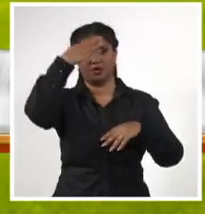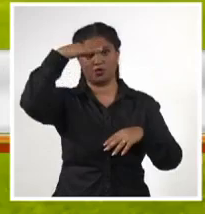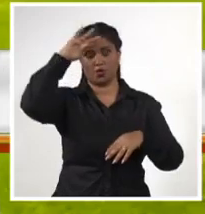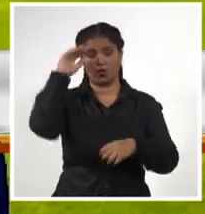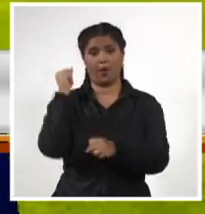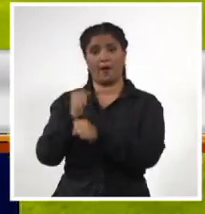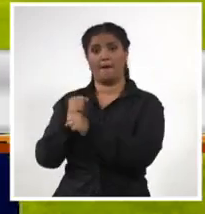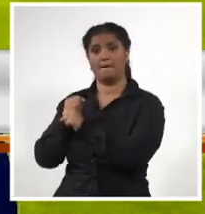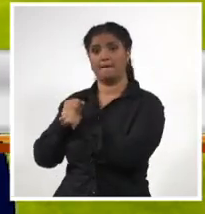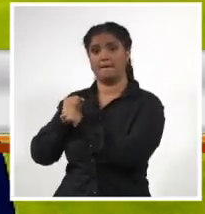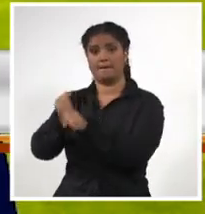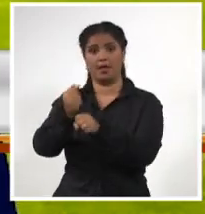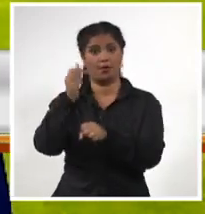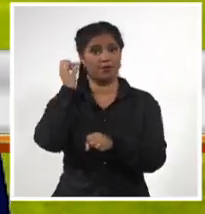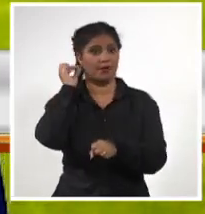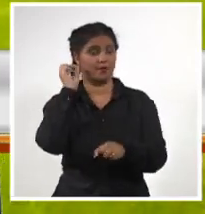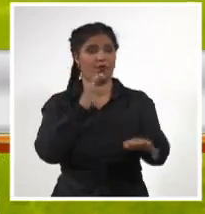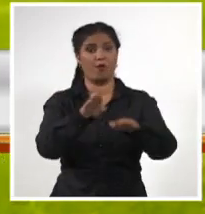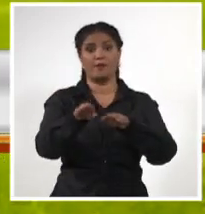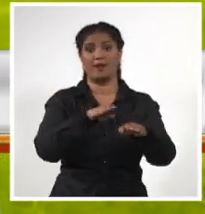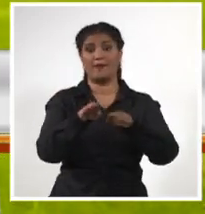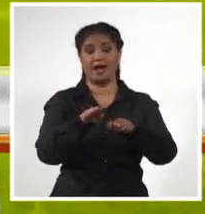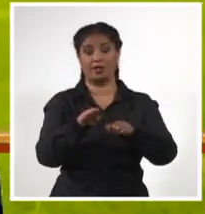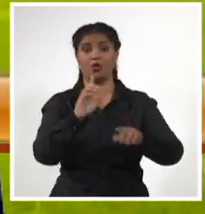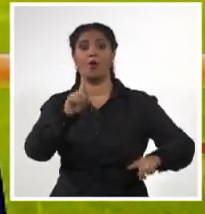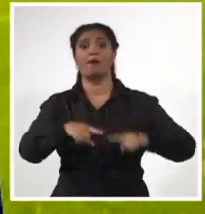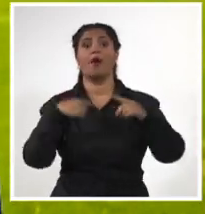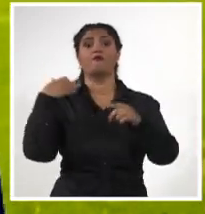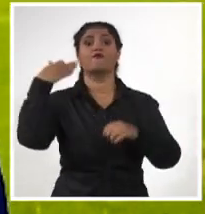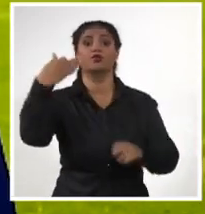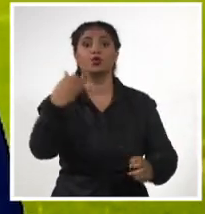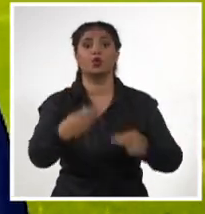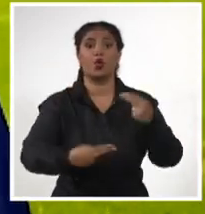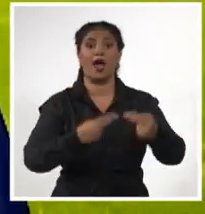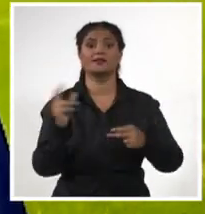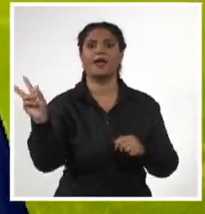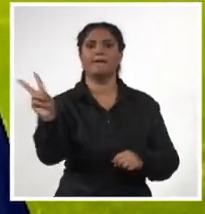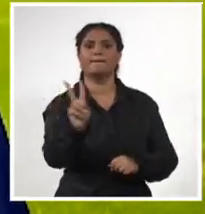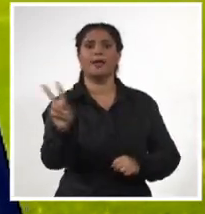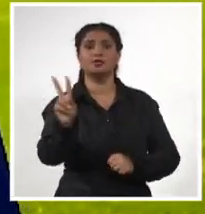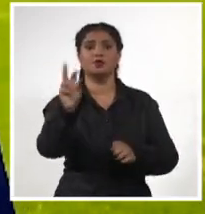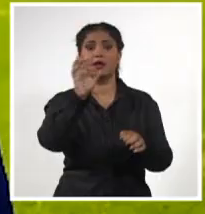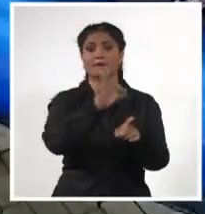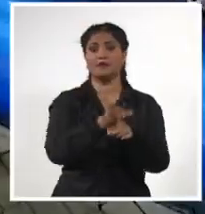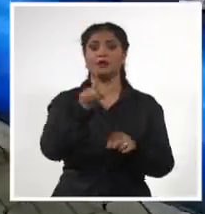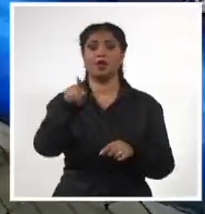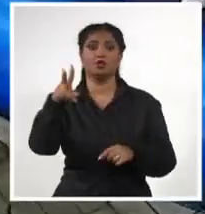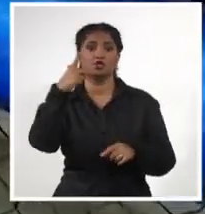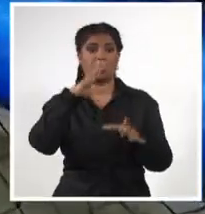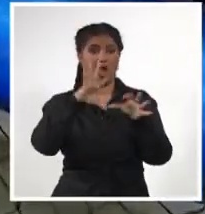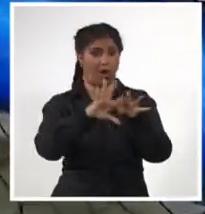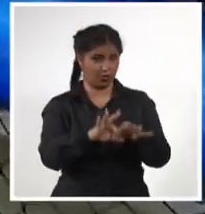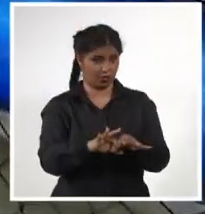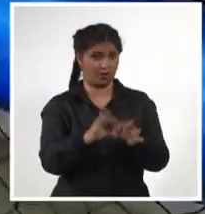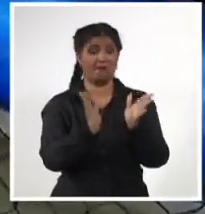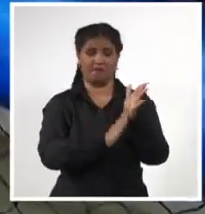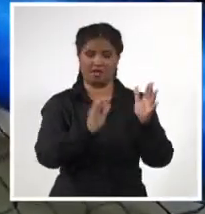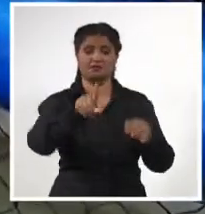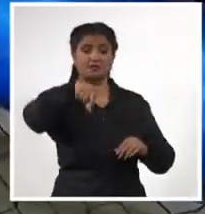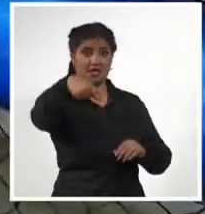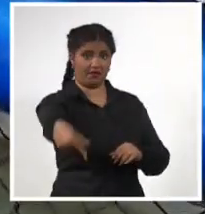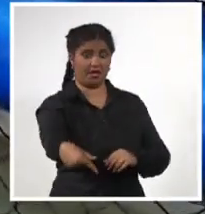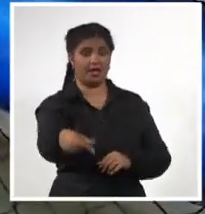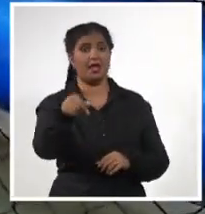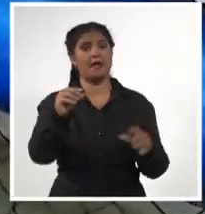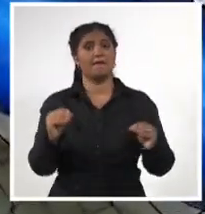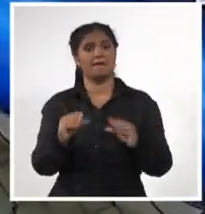femenino que se prepara para el campeonato premundial que será en Venezuela a partir del 12 de agosto. Hemos conversado toda la mañana